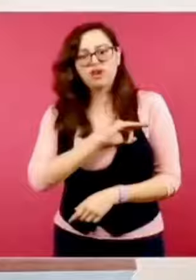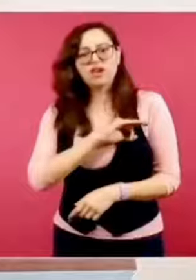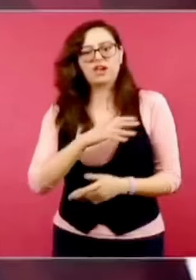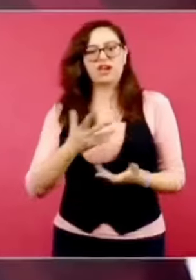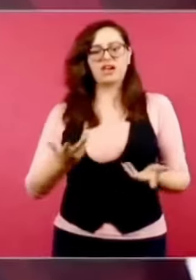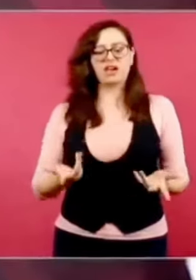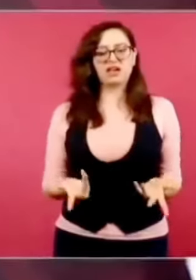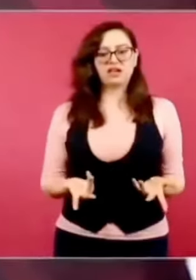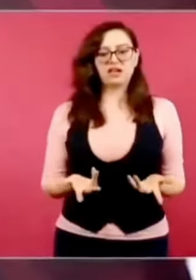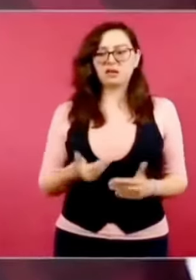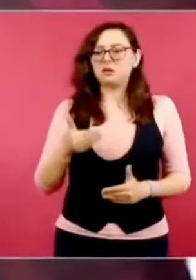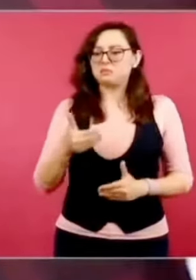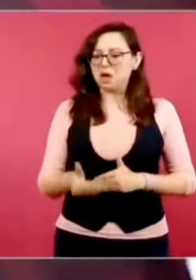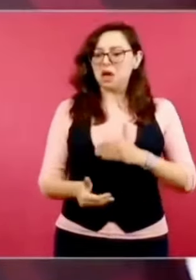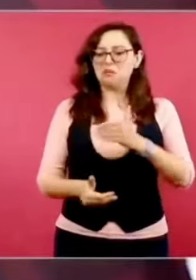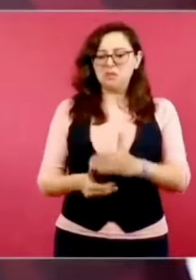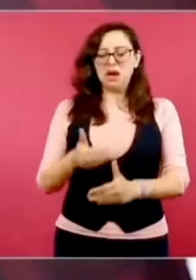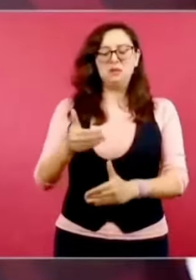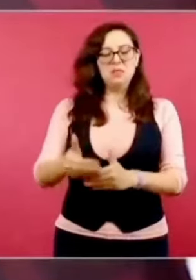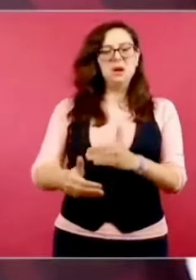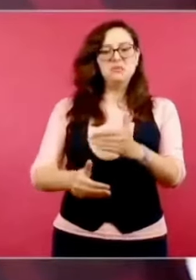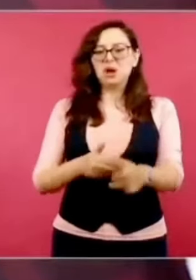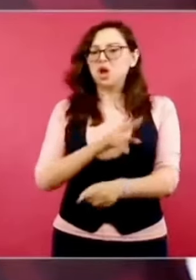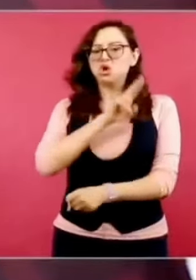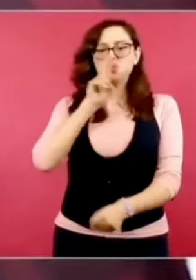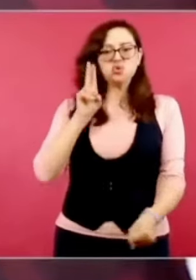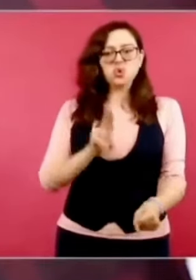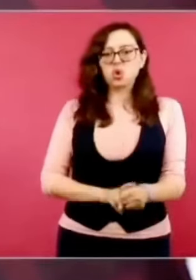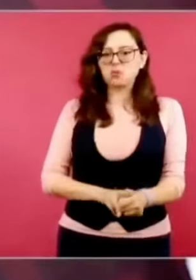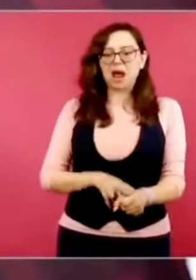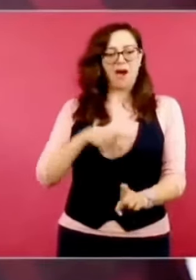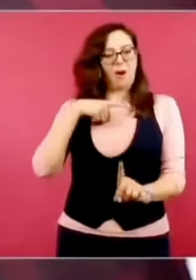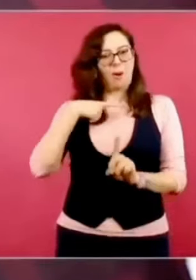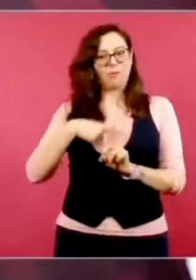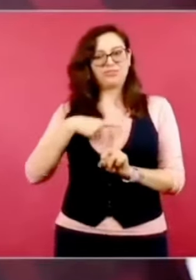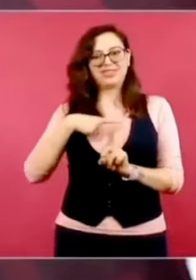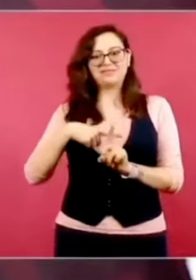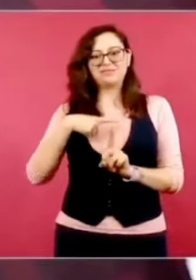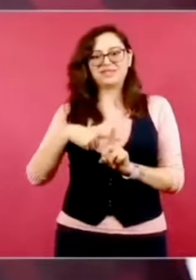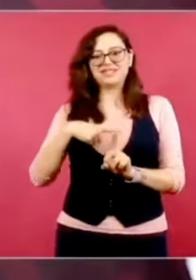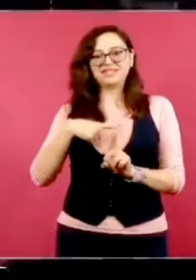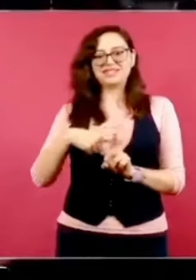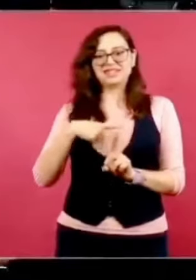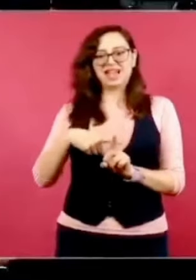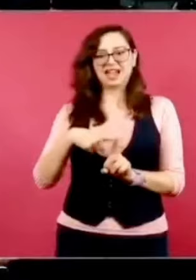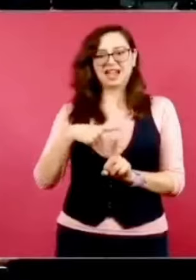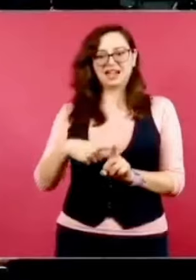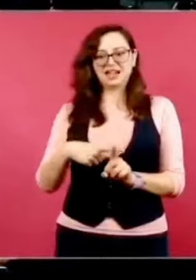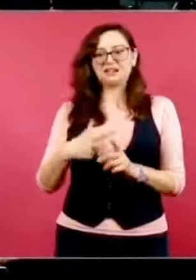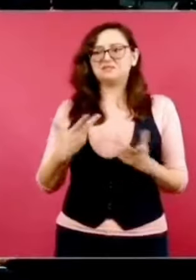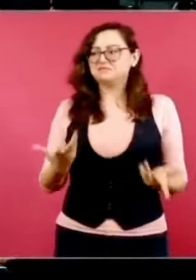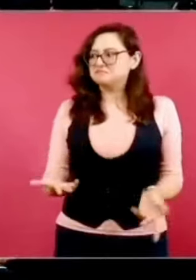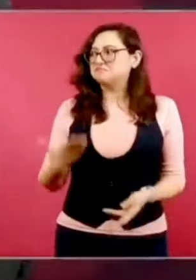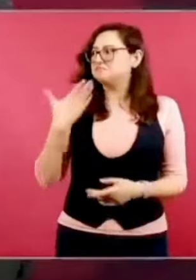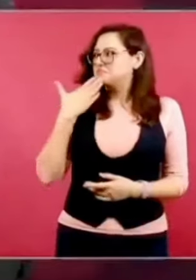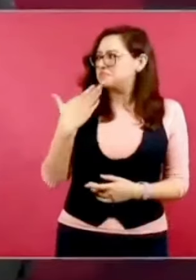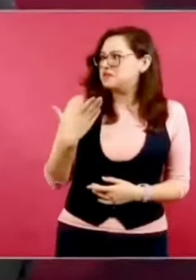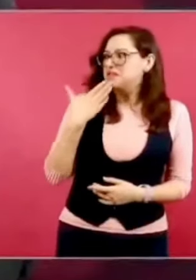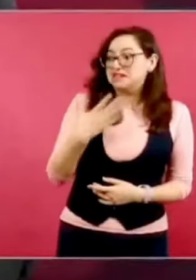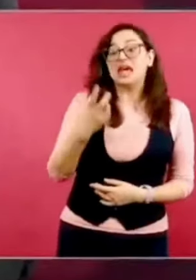y así va a ser. Yo soy optimista, van muy bien las cosas,